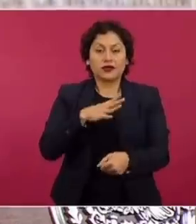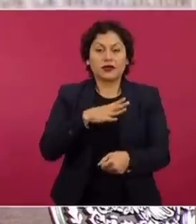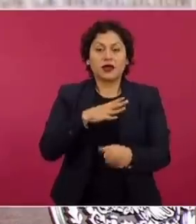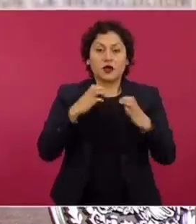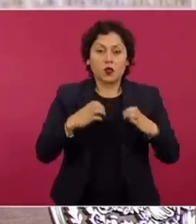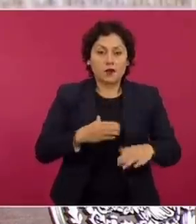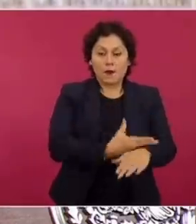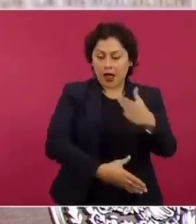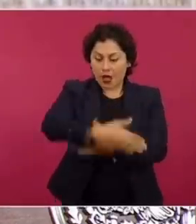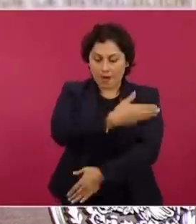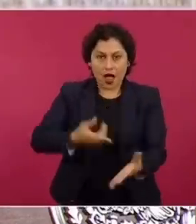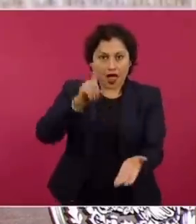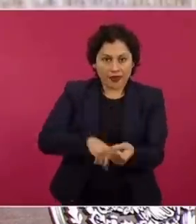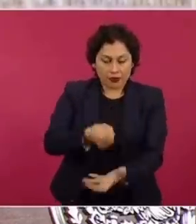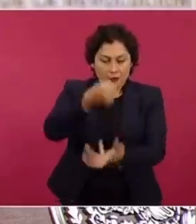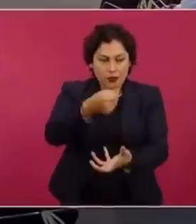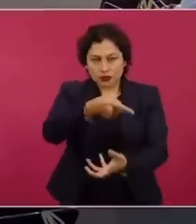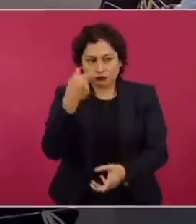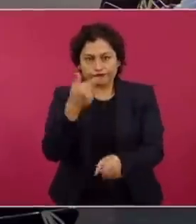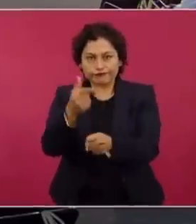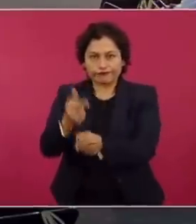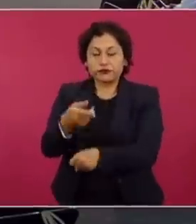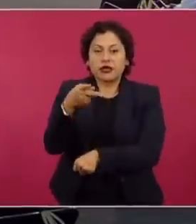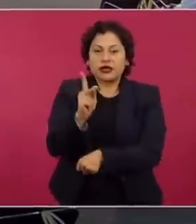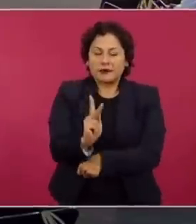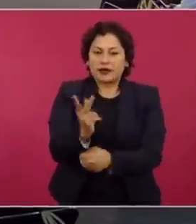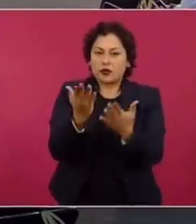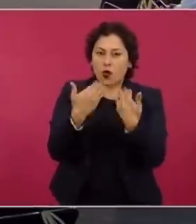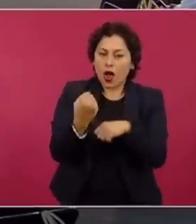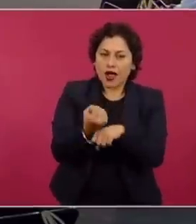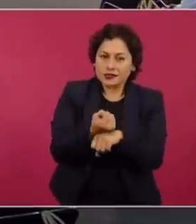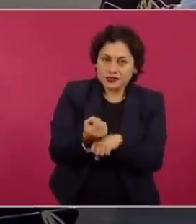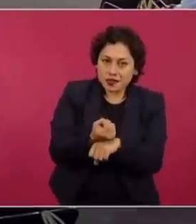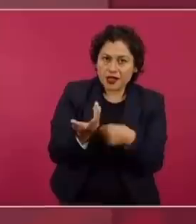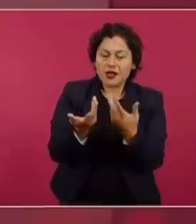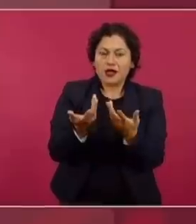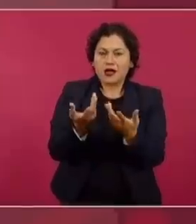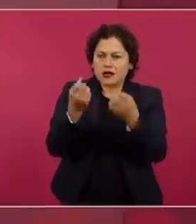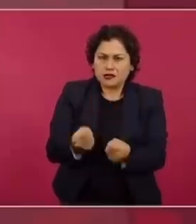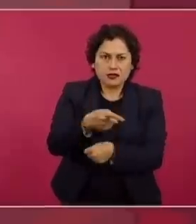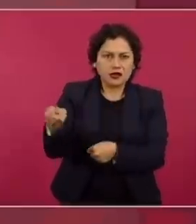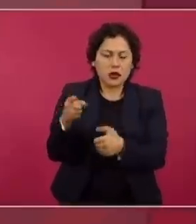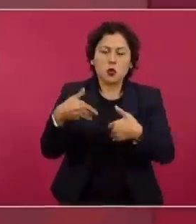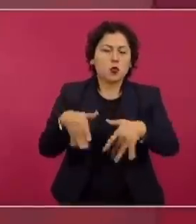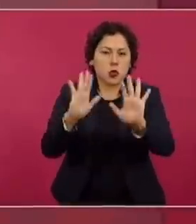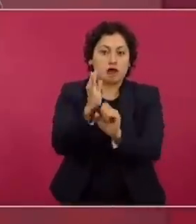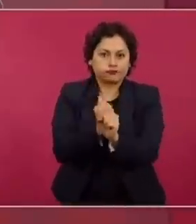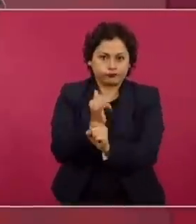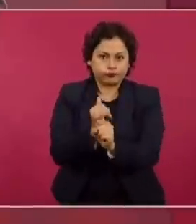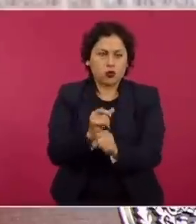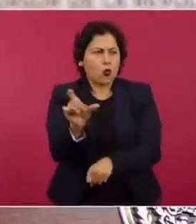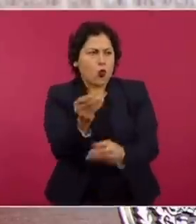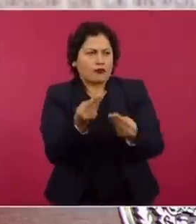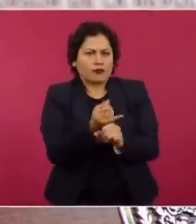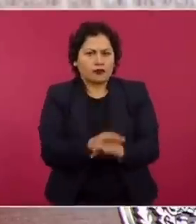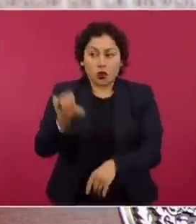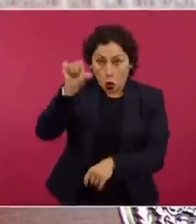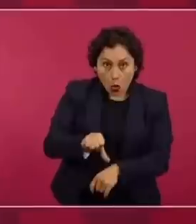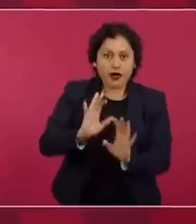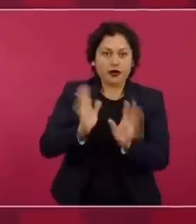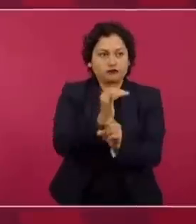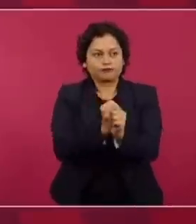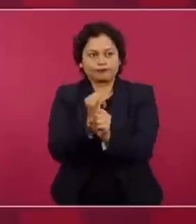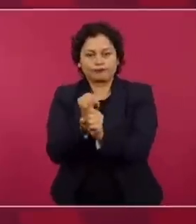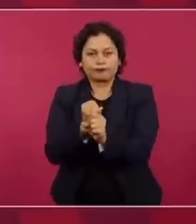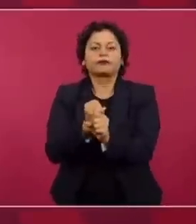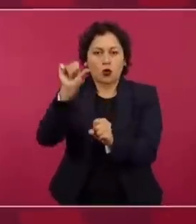no, tenemos más, manchas de sangre, pero no tenemos más. ¿Cuándo pudimos conocer más? Sí, seguramente se va a saber más, pero